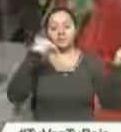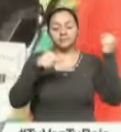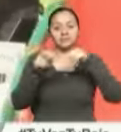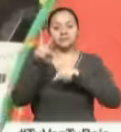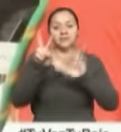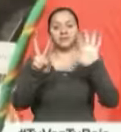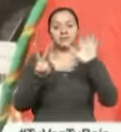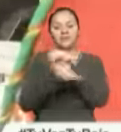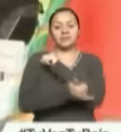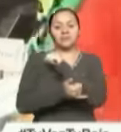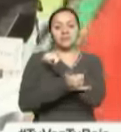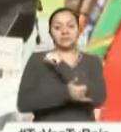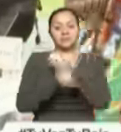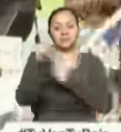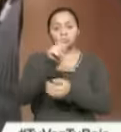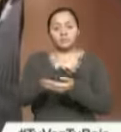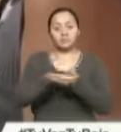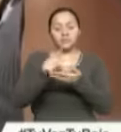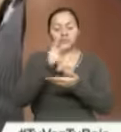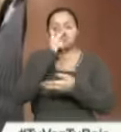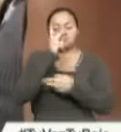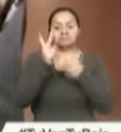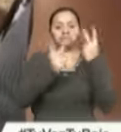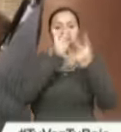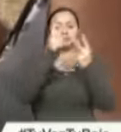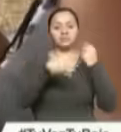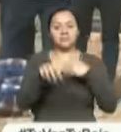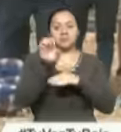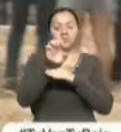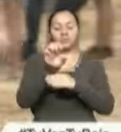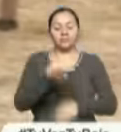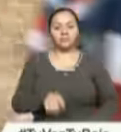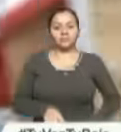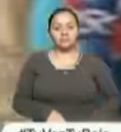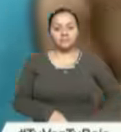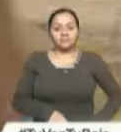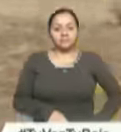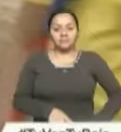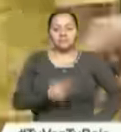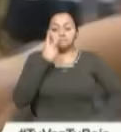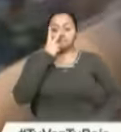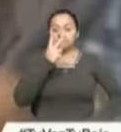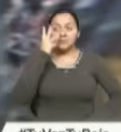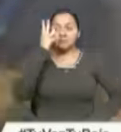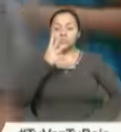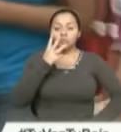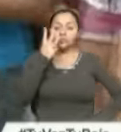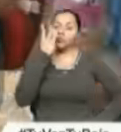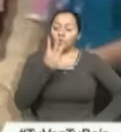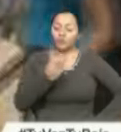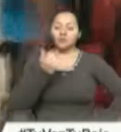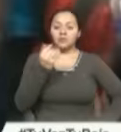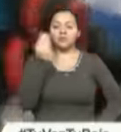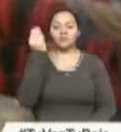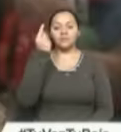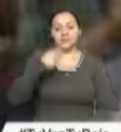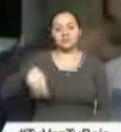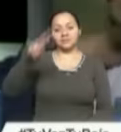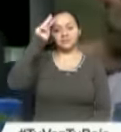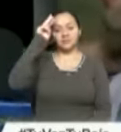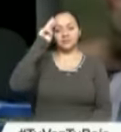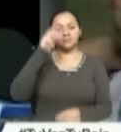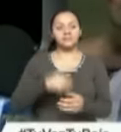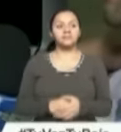países y durante una semana recorrerán el Ecuador. Una vitrina al mundo, ahora de la mano de los Scouts.